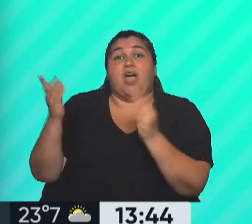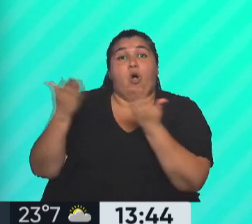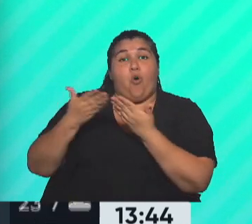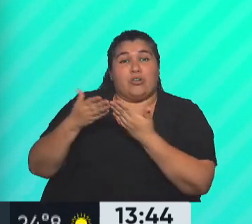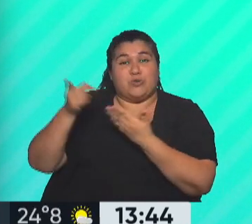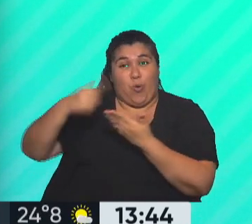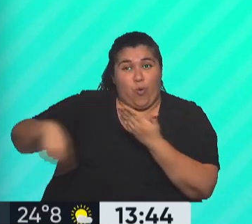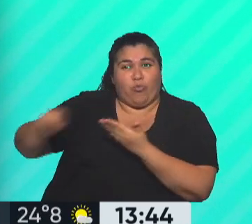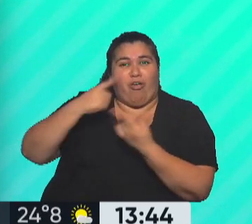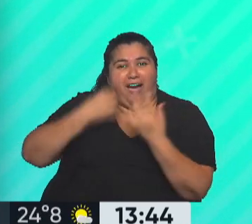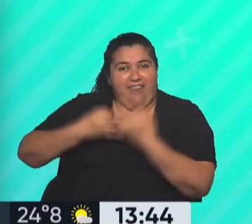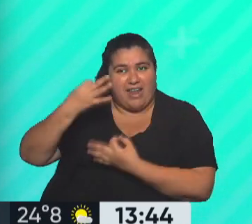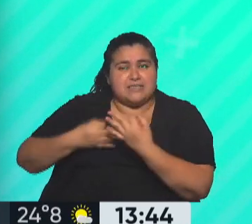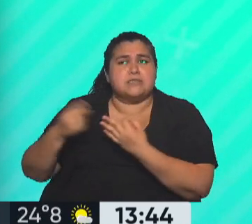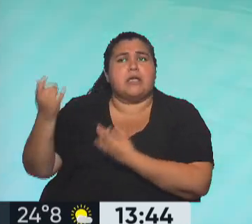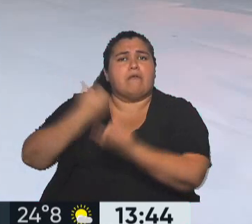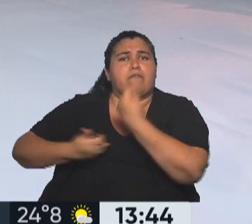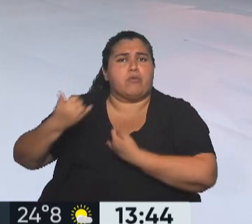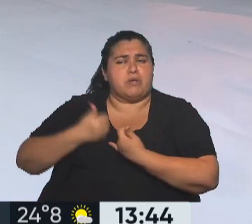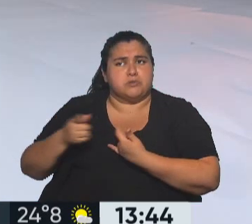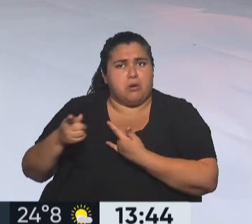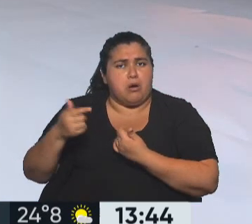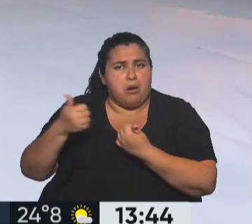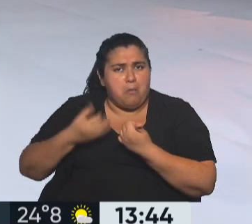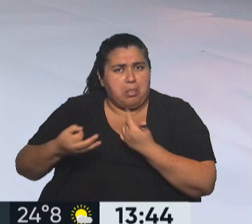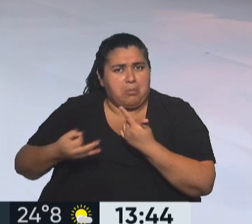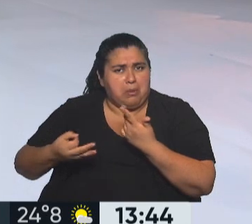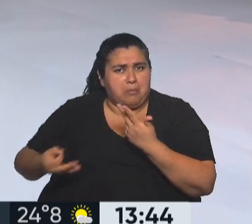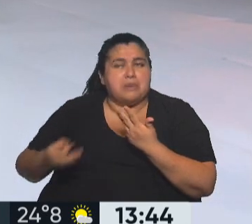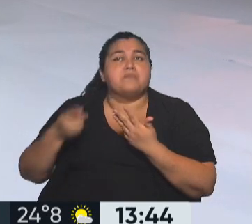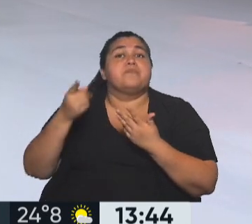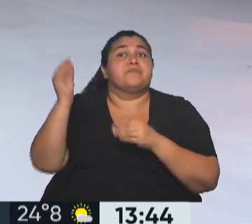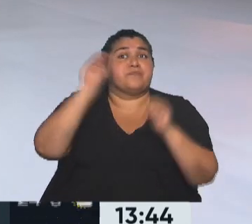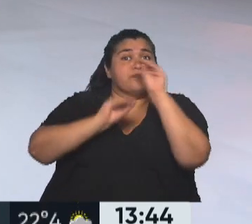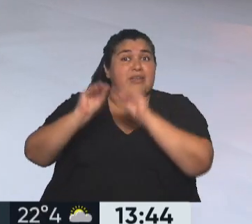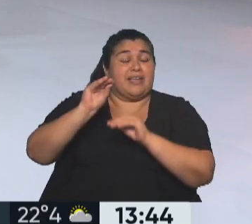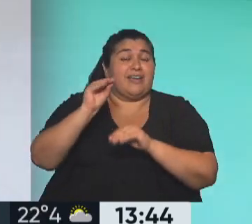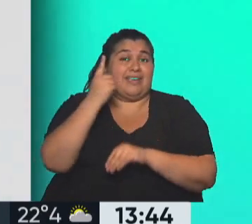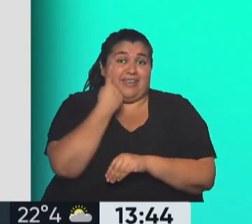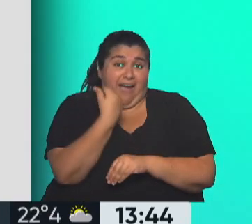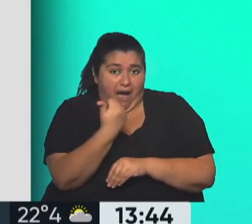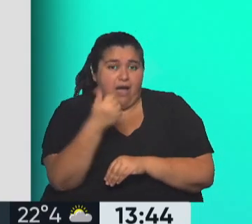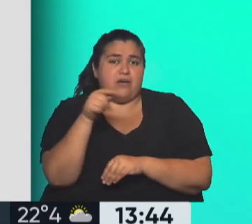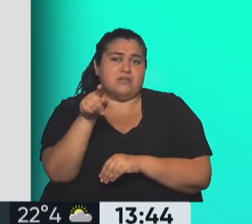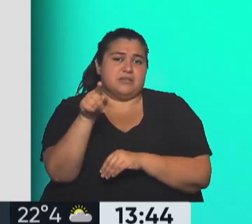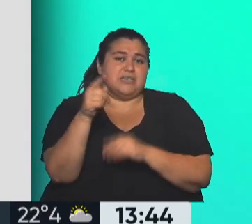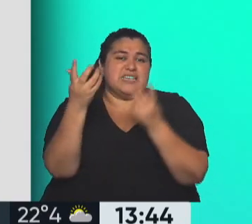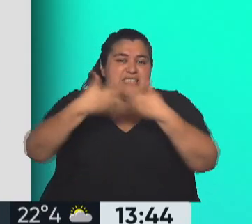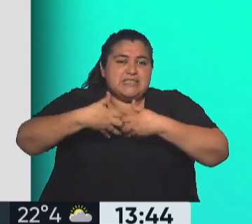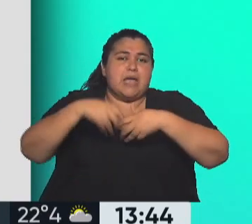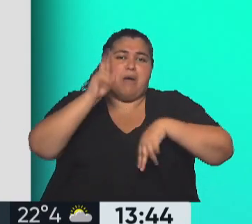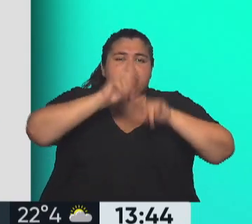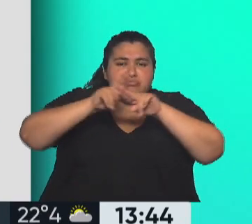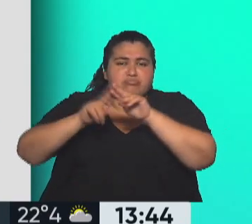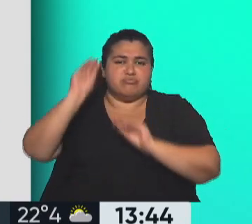Waterloo nos da algunos datos que están buenos. Sí. Y que es que la inteligencia artificial, estos sistemas de imágenes, Michorni,